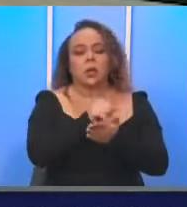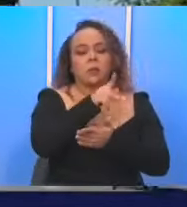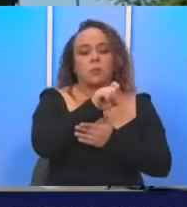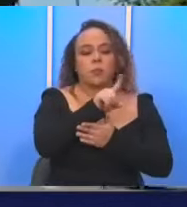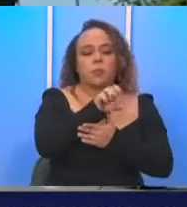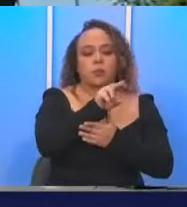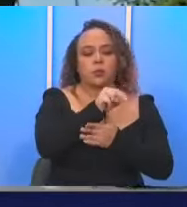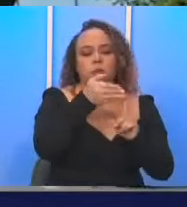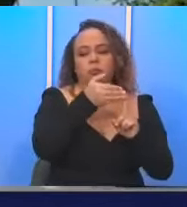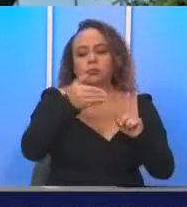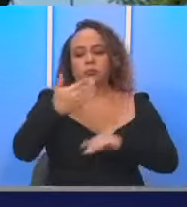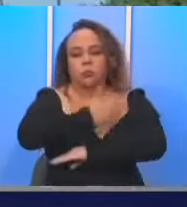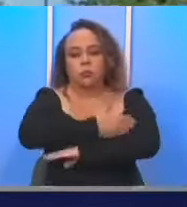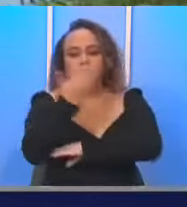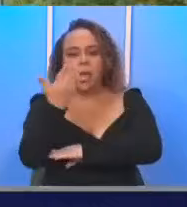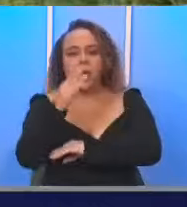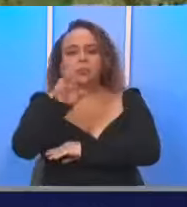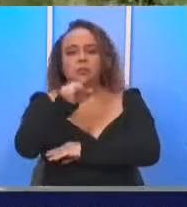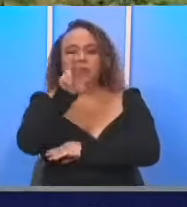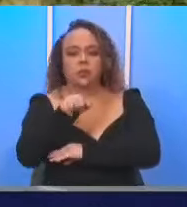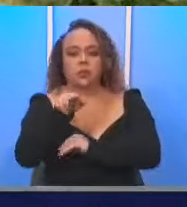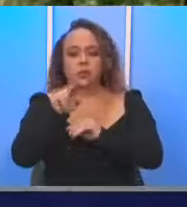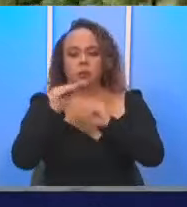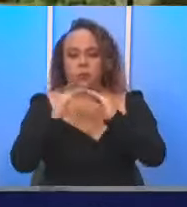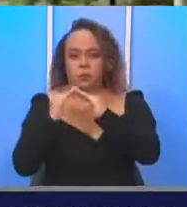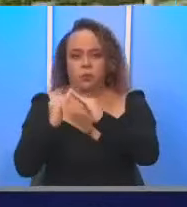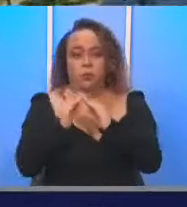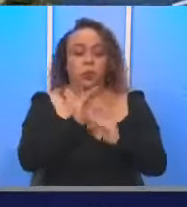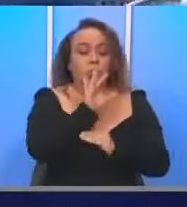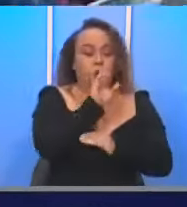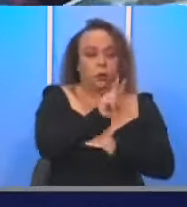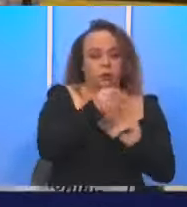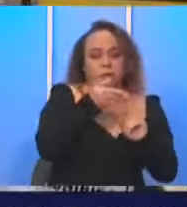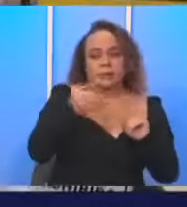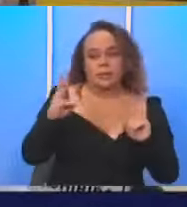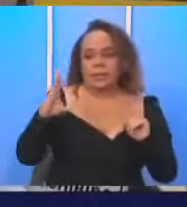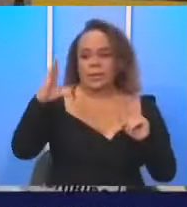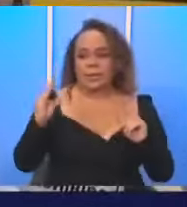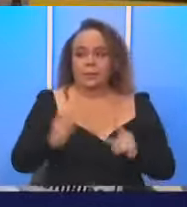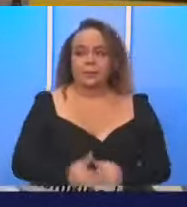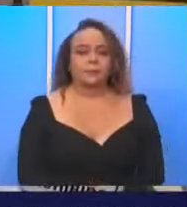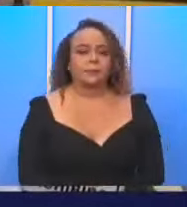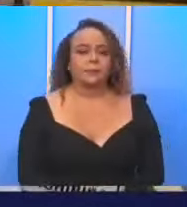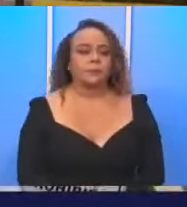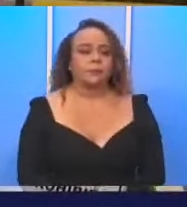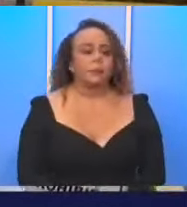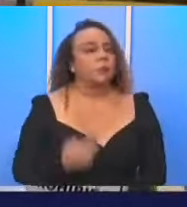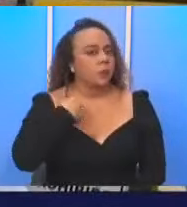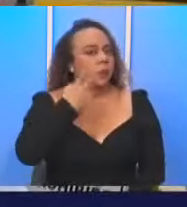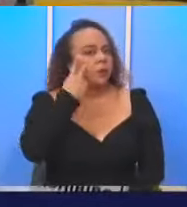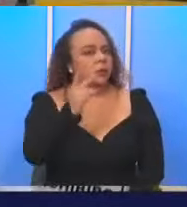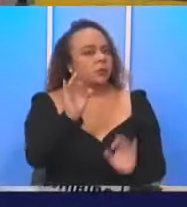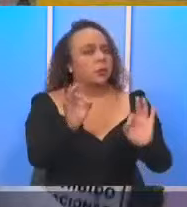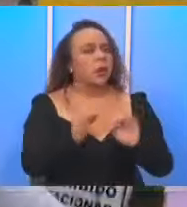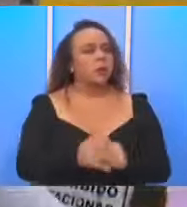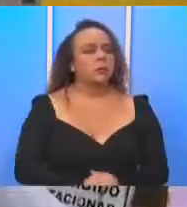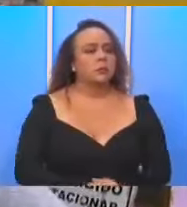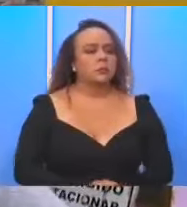Pozón y el peaje del cruce a Ciudad Colón en un horario de 2 a 6 de la tarde. No, he visto bien porque he visto muy seguidos.